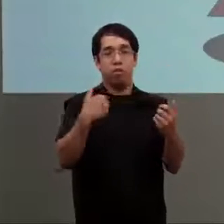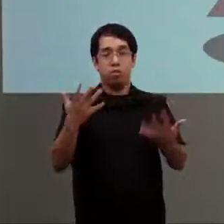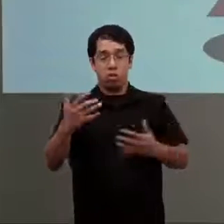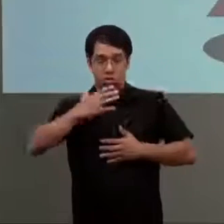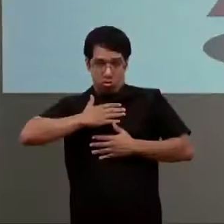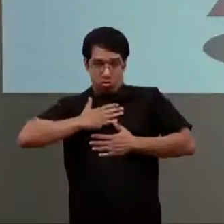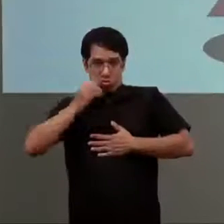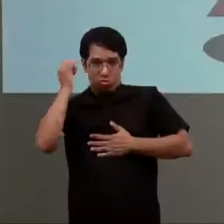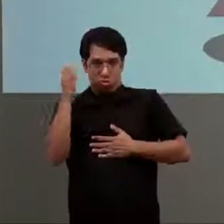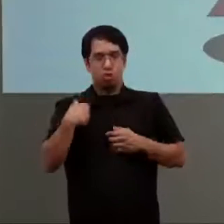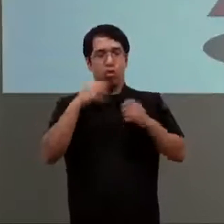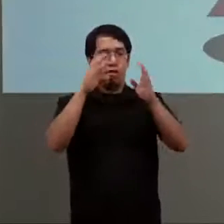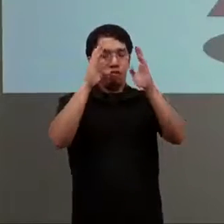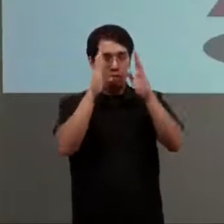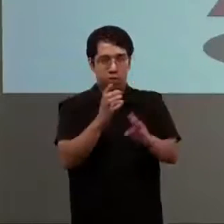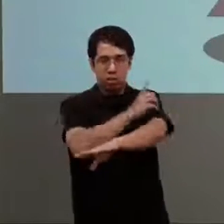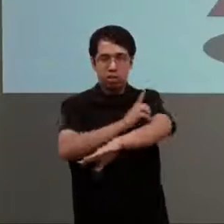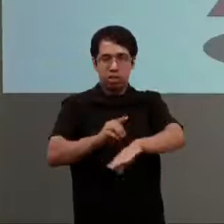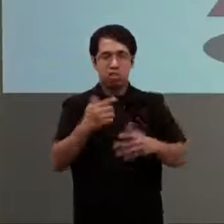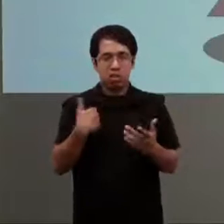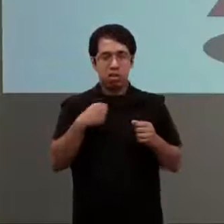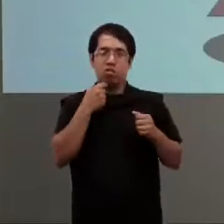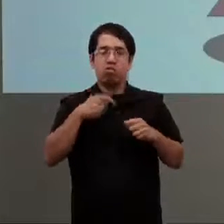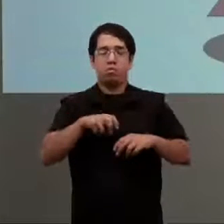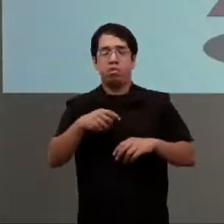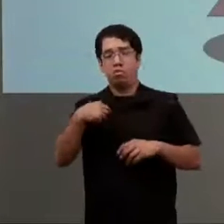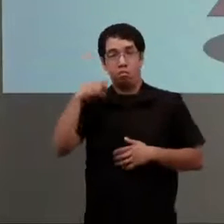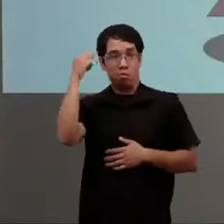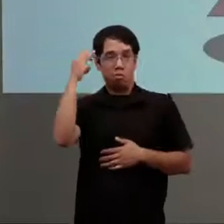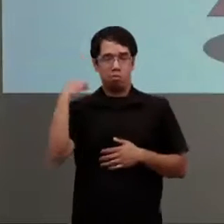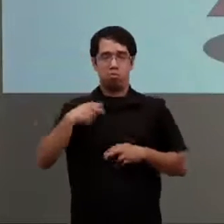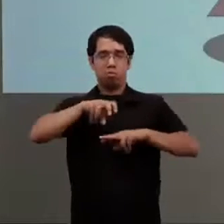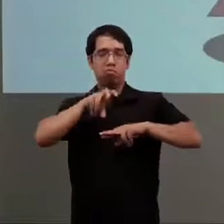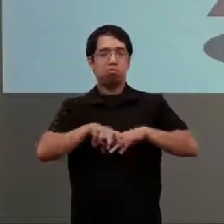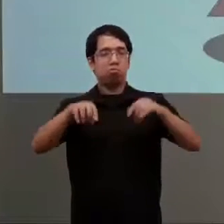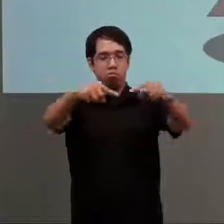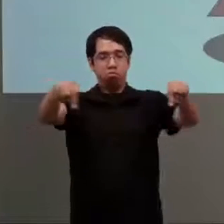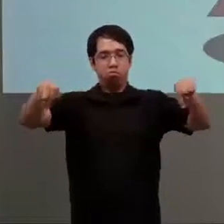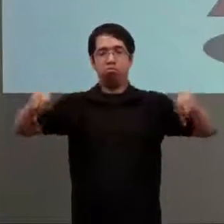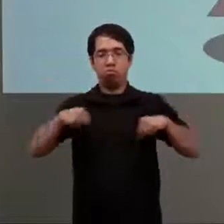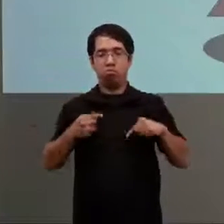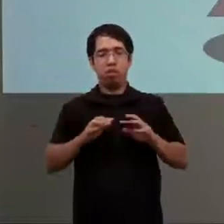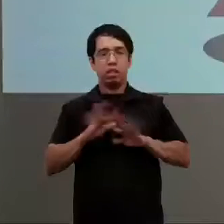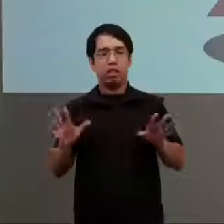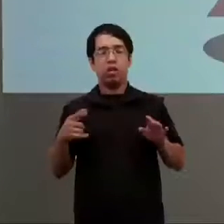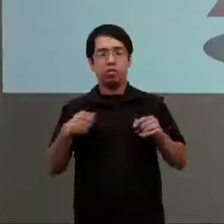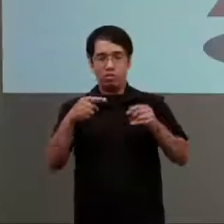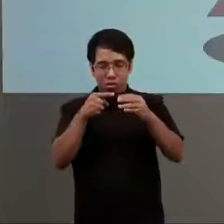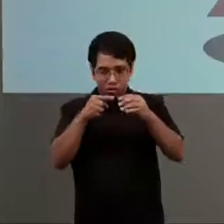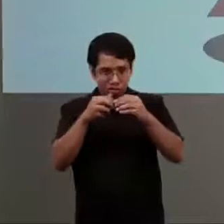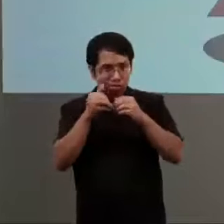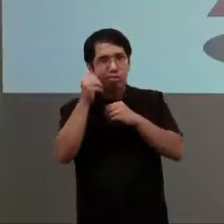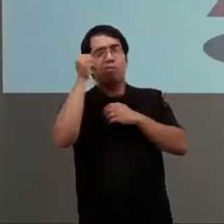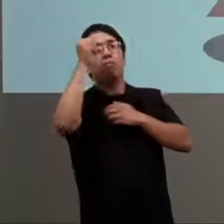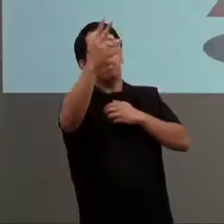traspasa las paredes de un consultorio traspasa las paredes de una institución para hacer esto que mostrábamos hace